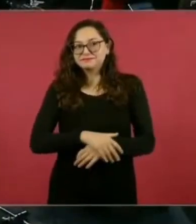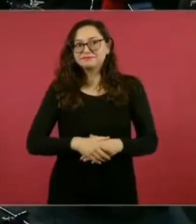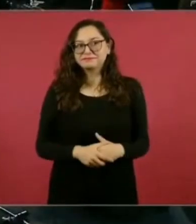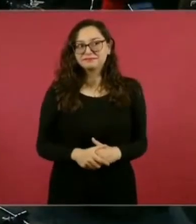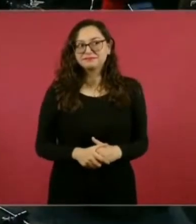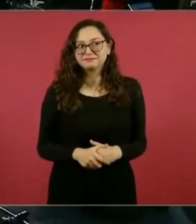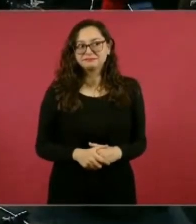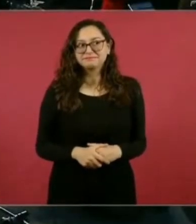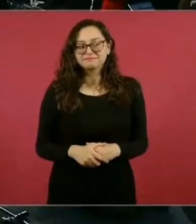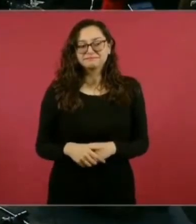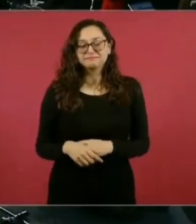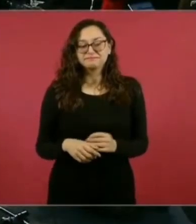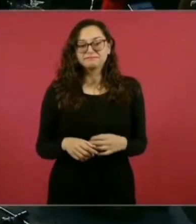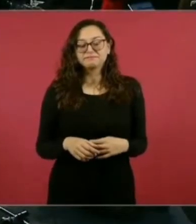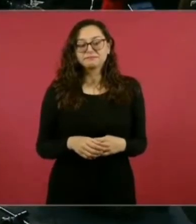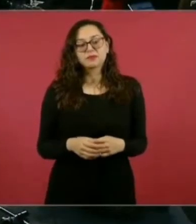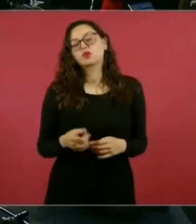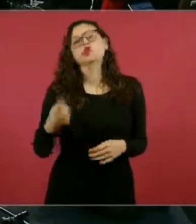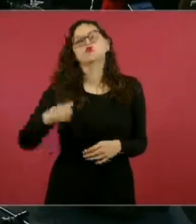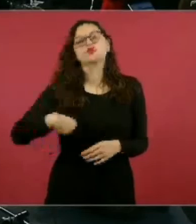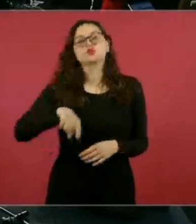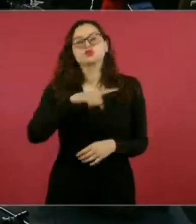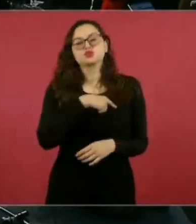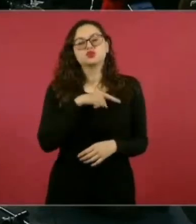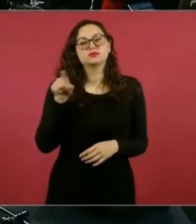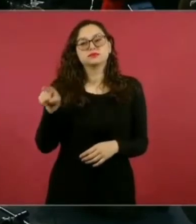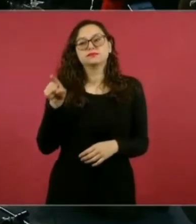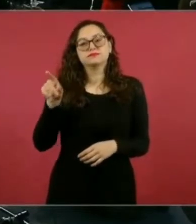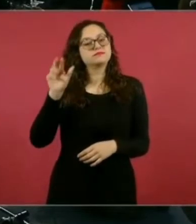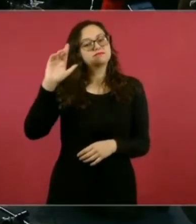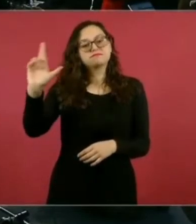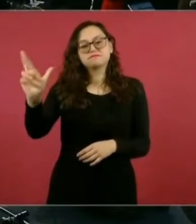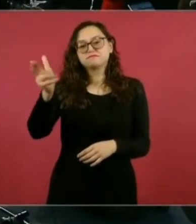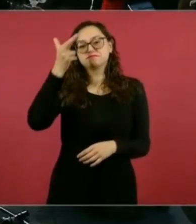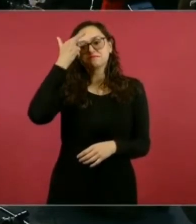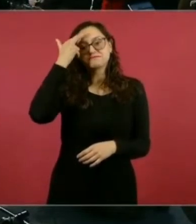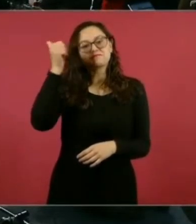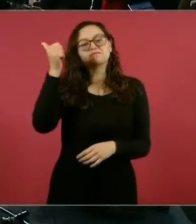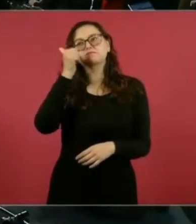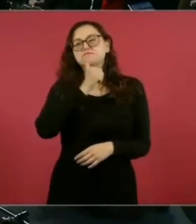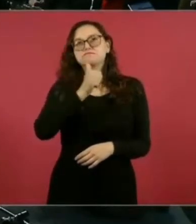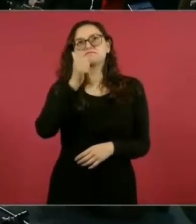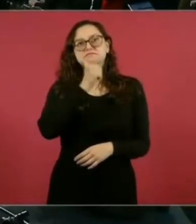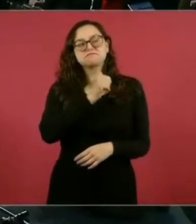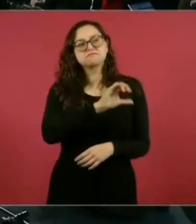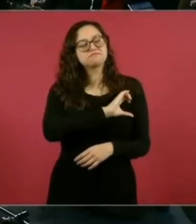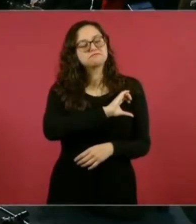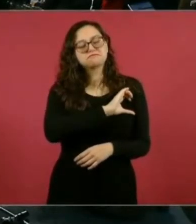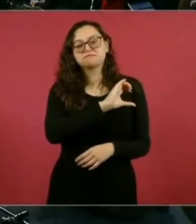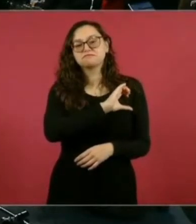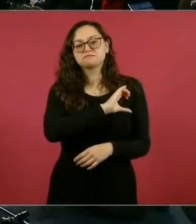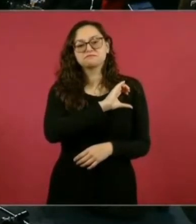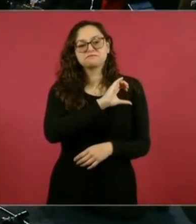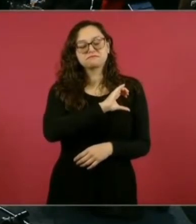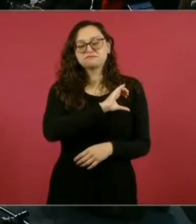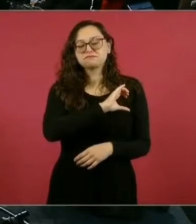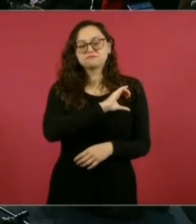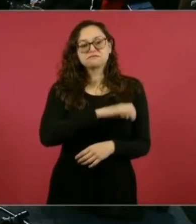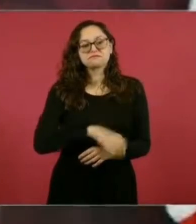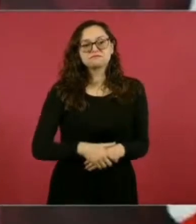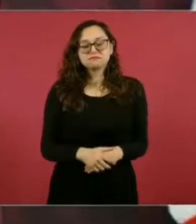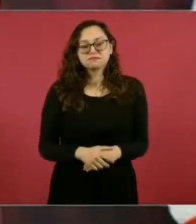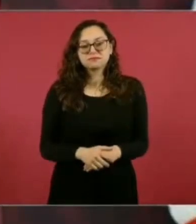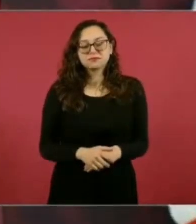Nosotros vamos a recordar siempre a Jaime con mucho afecto, con mucho cariño y